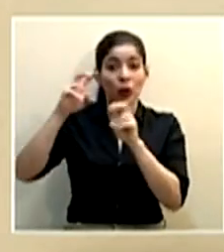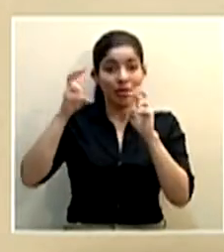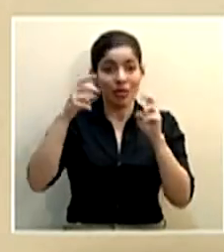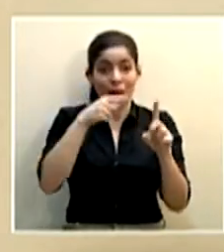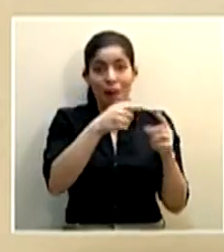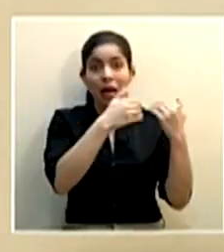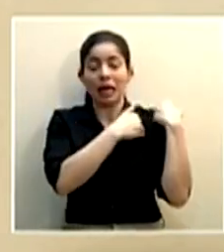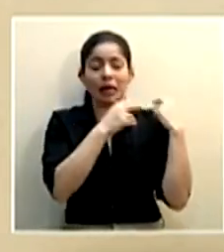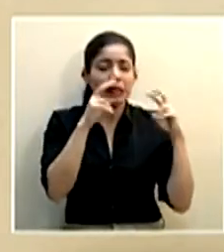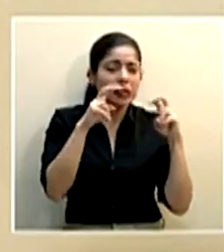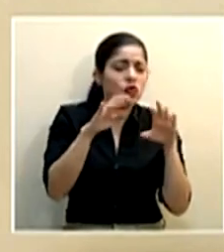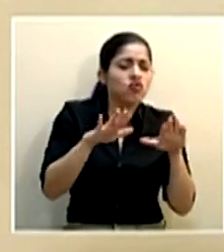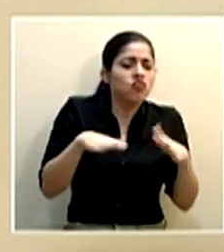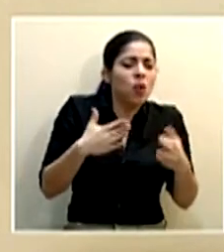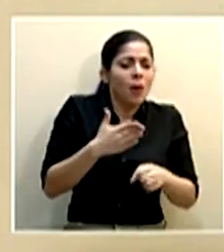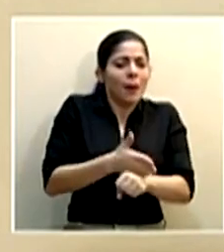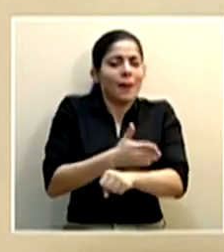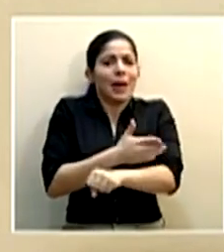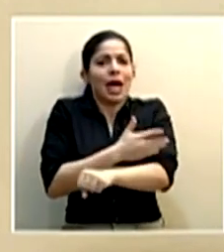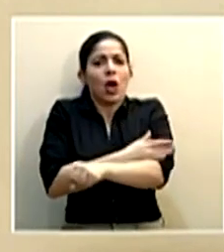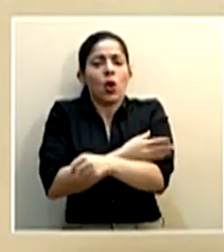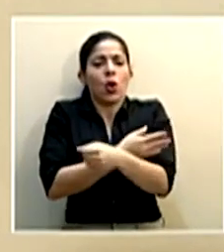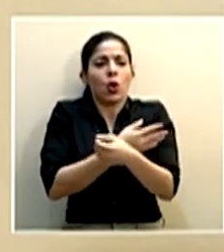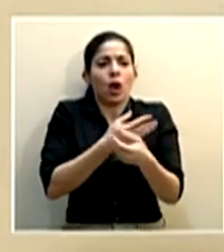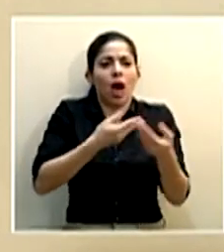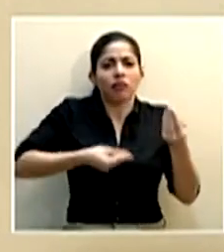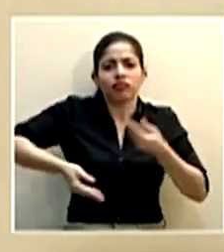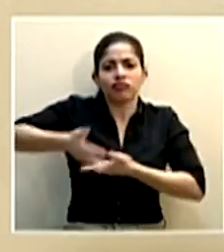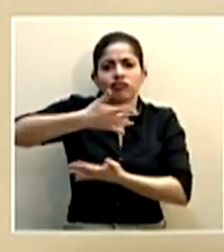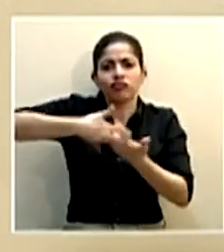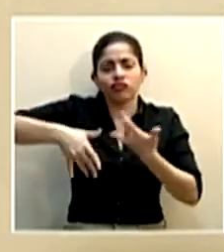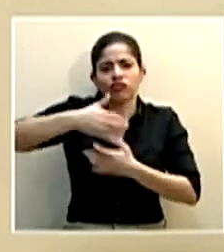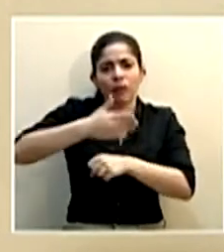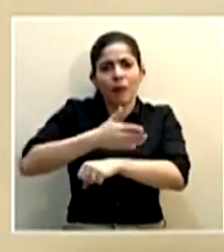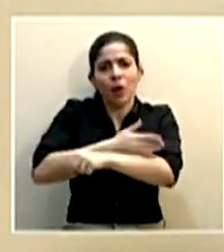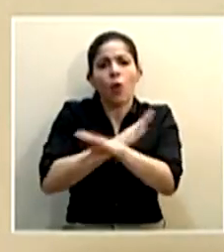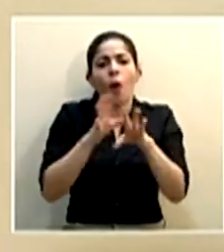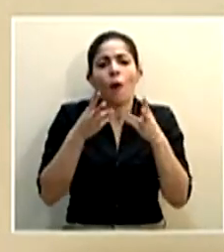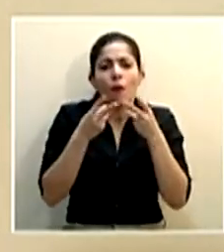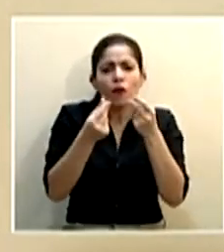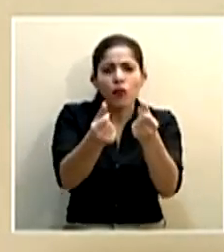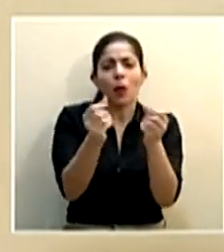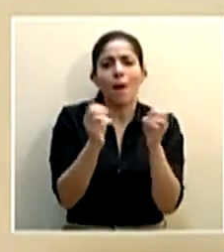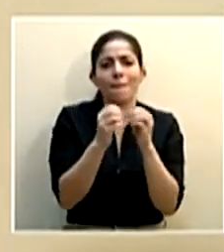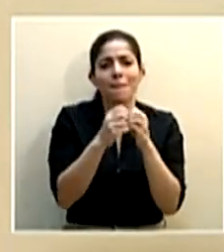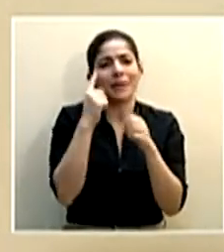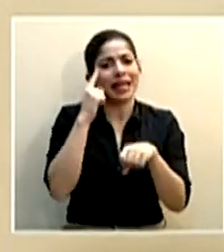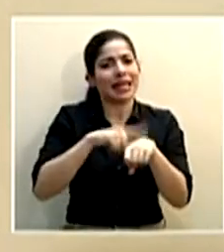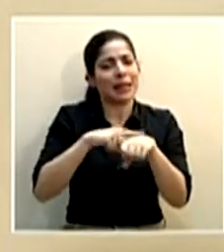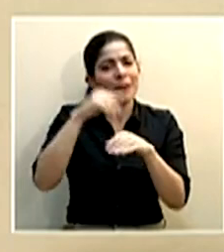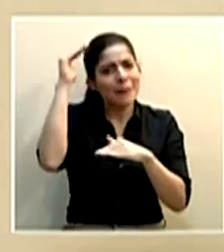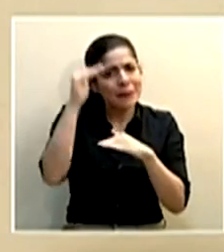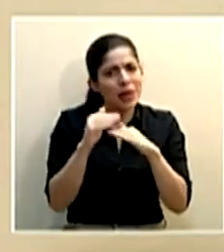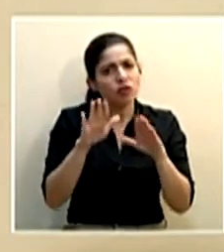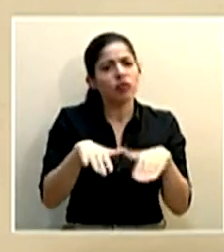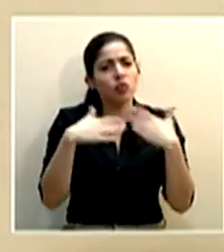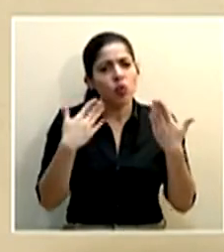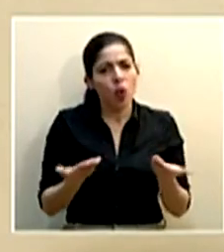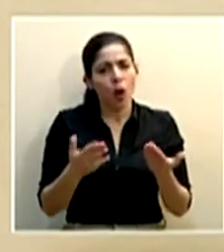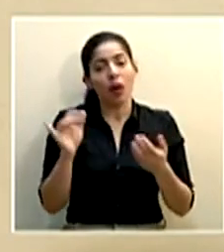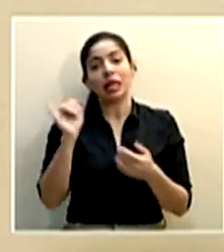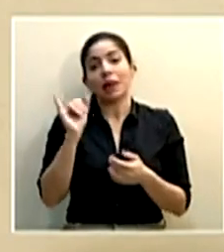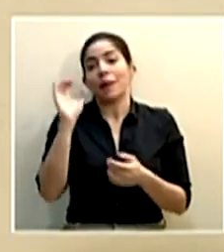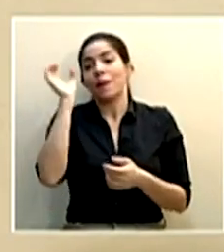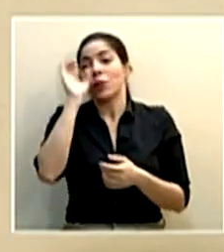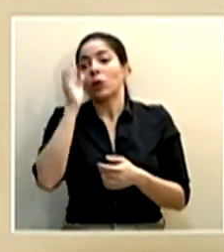viendo cómo se optimiza todos los flujos toda la dinámica todas las posibilidades para cortar tiempos y que incluso estamos